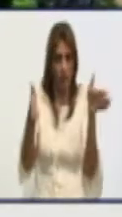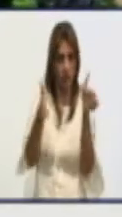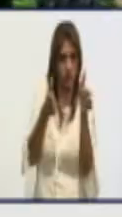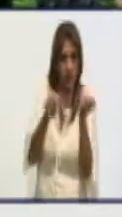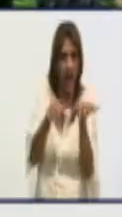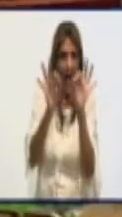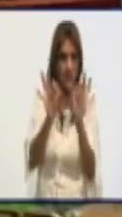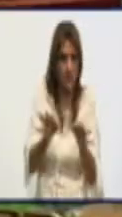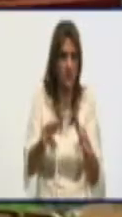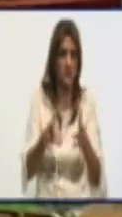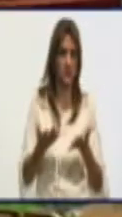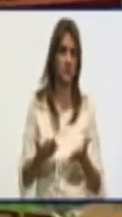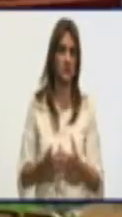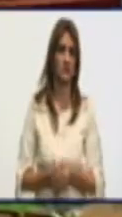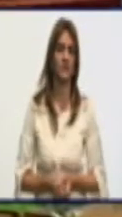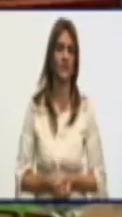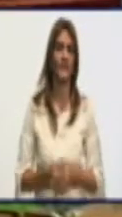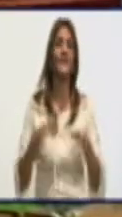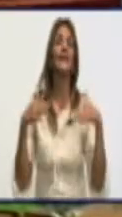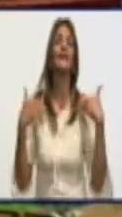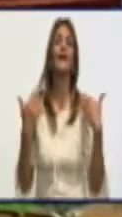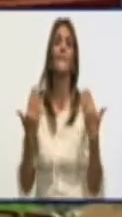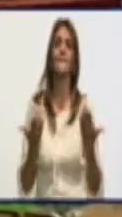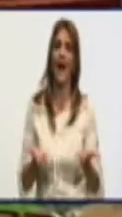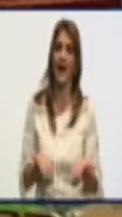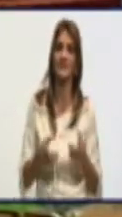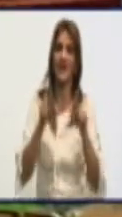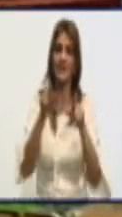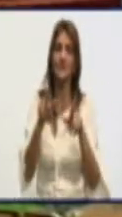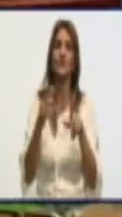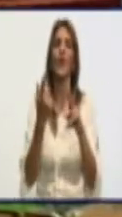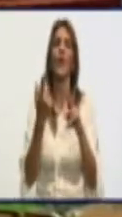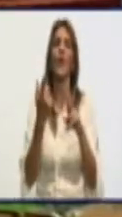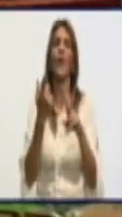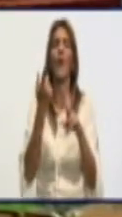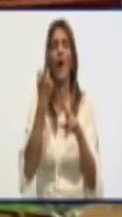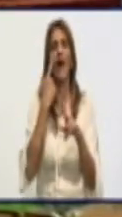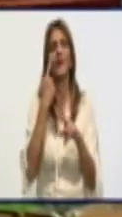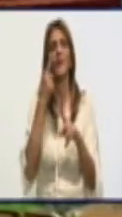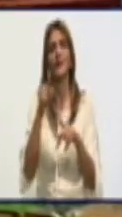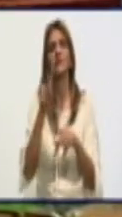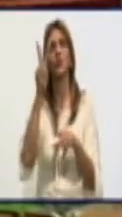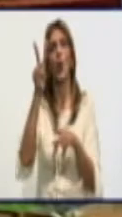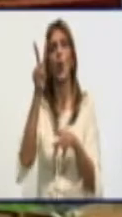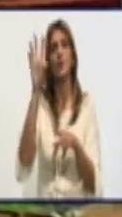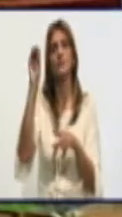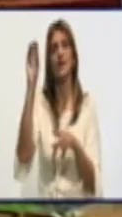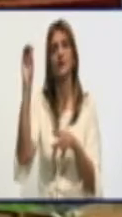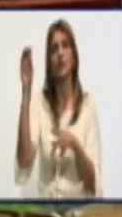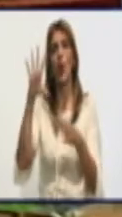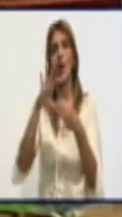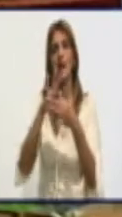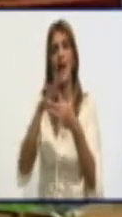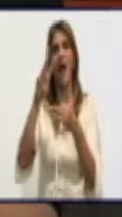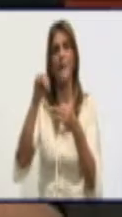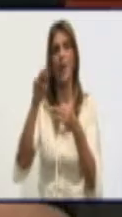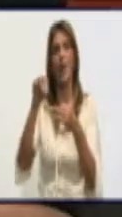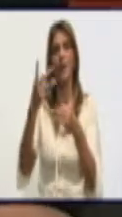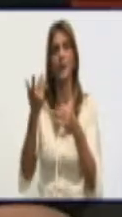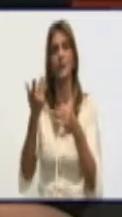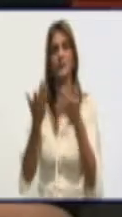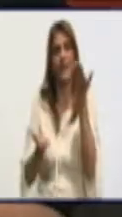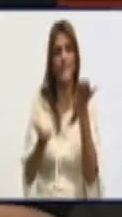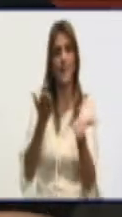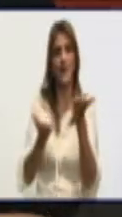pan? Lo que ocurre, Yunel, tiene el peso. Se puede verificar que tiene 200 gramos. Como explicaba, la harina de